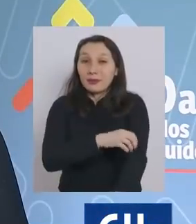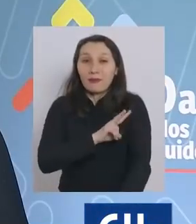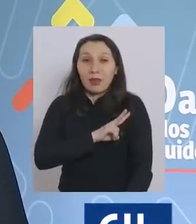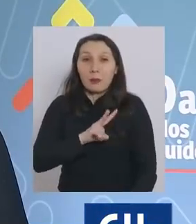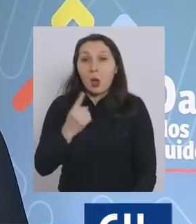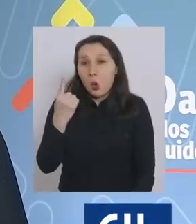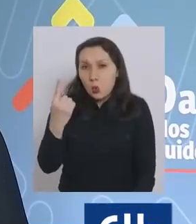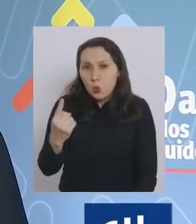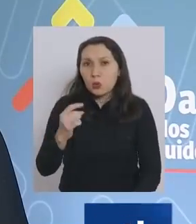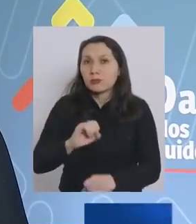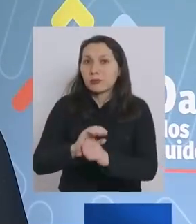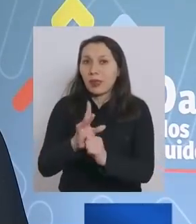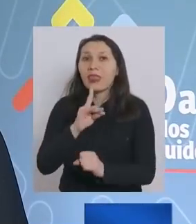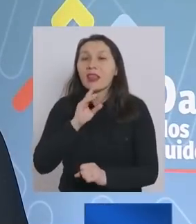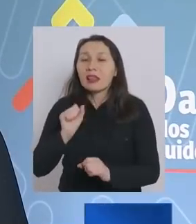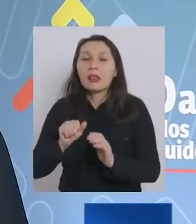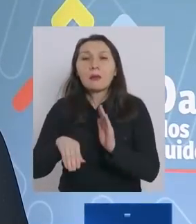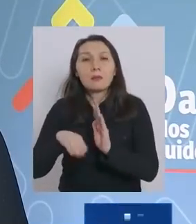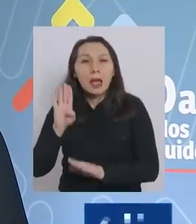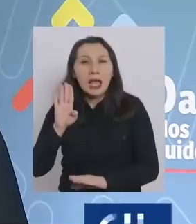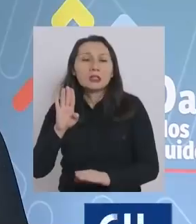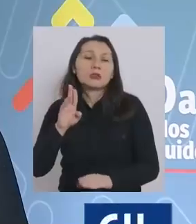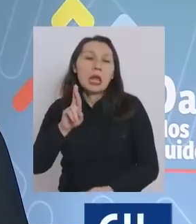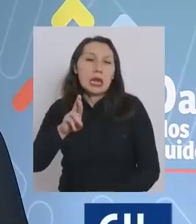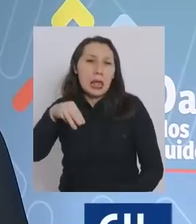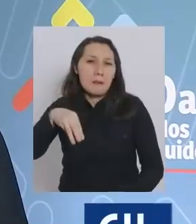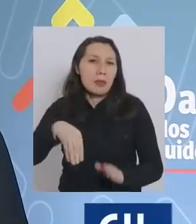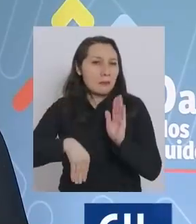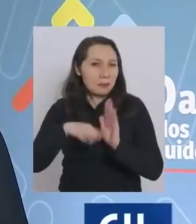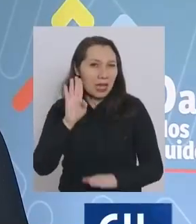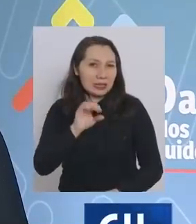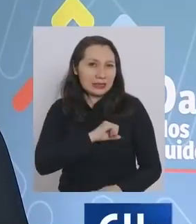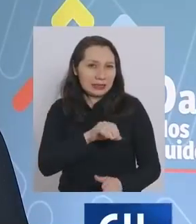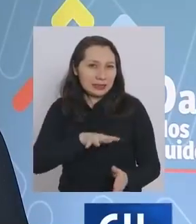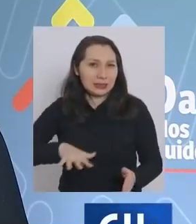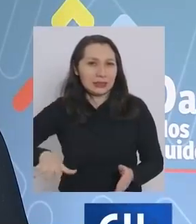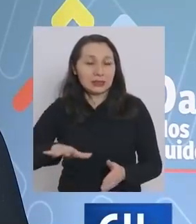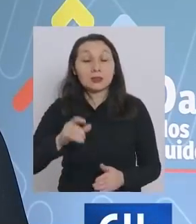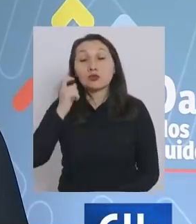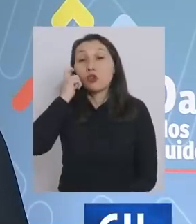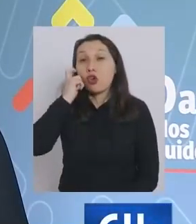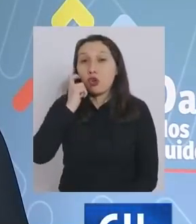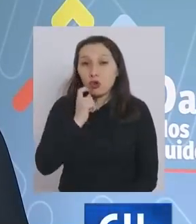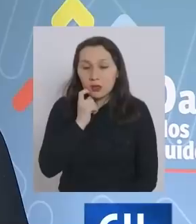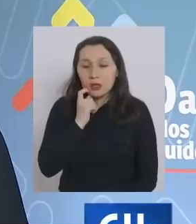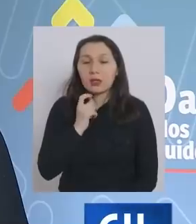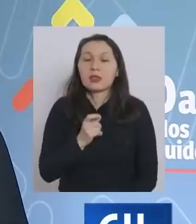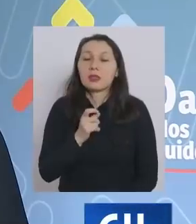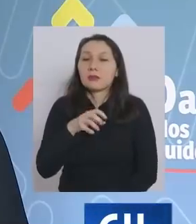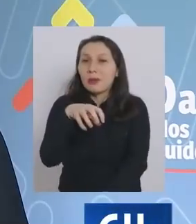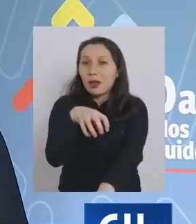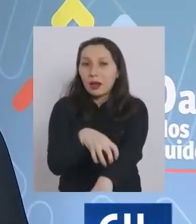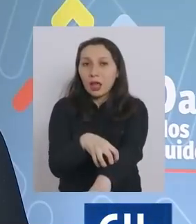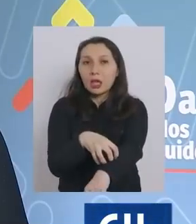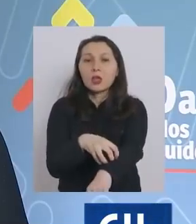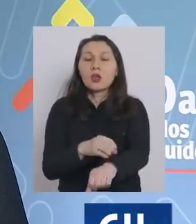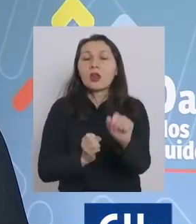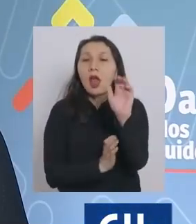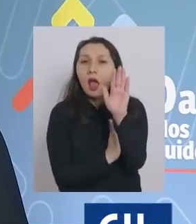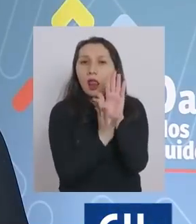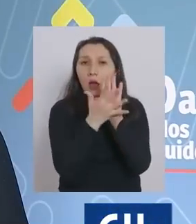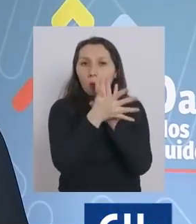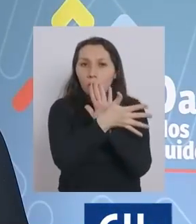Valparaíso un caso principalmente la mayoría en la región metropolitana en la región de O'Higgins en la región de la